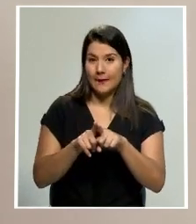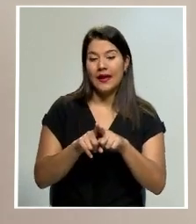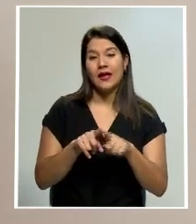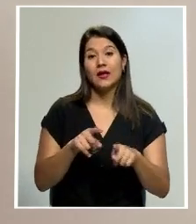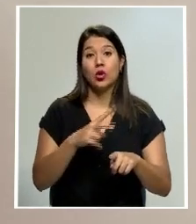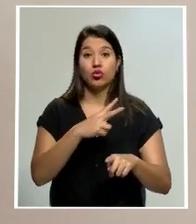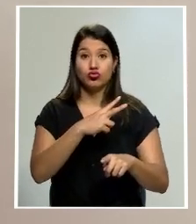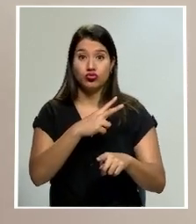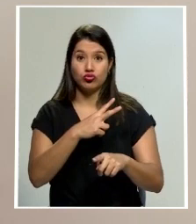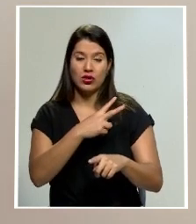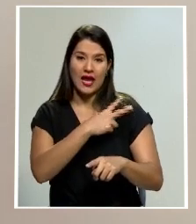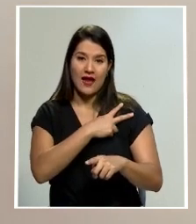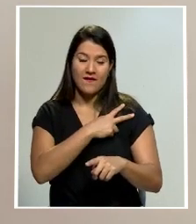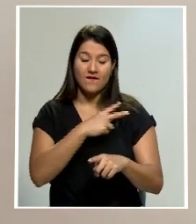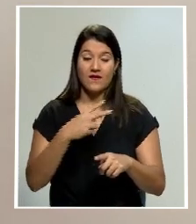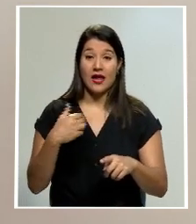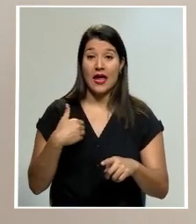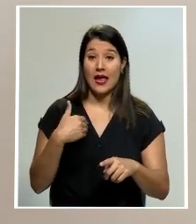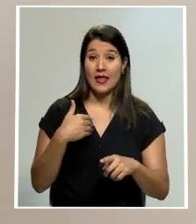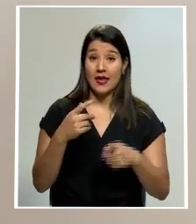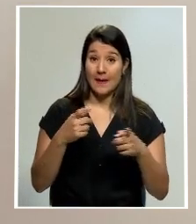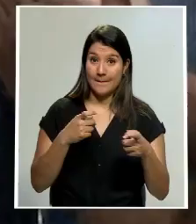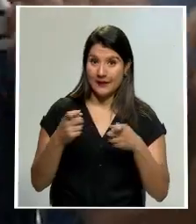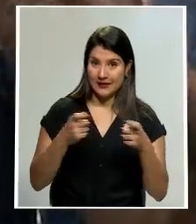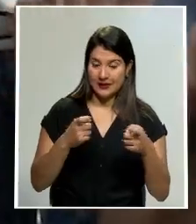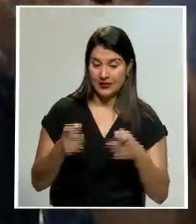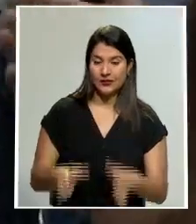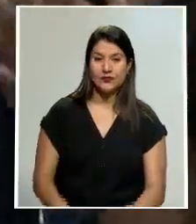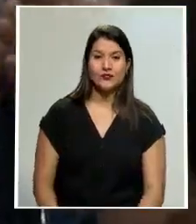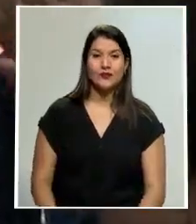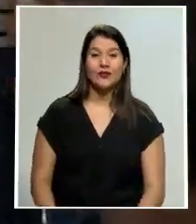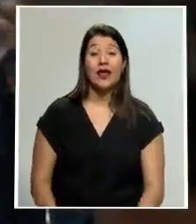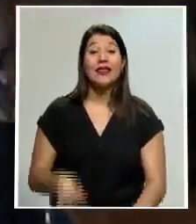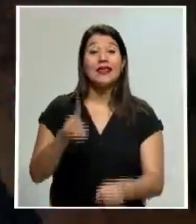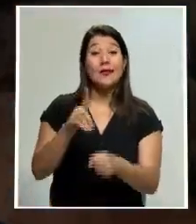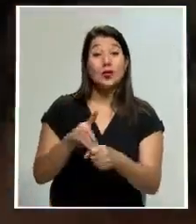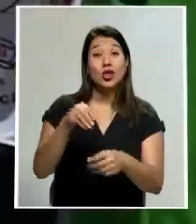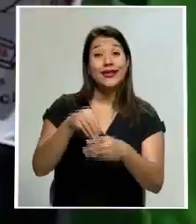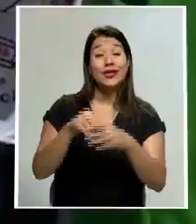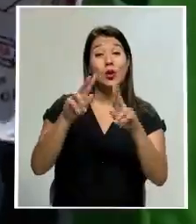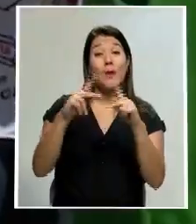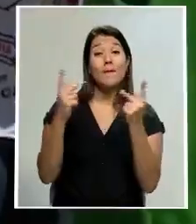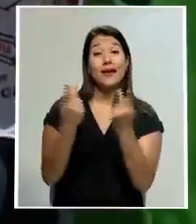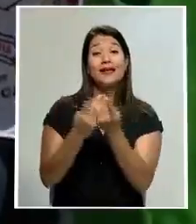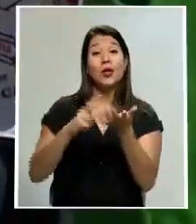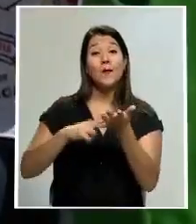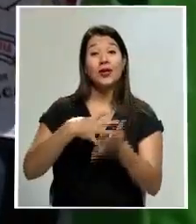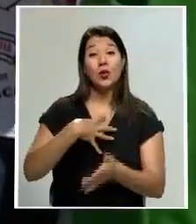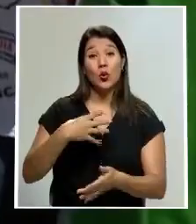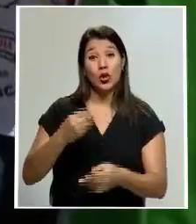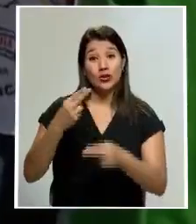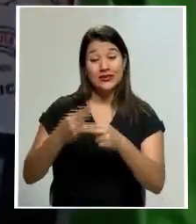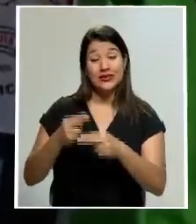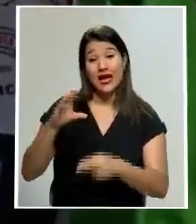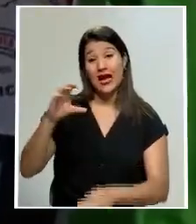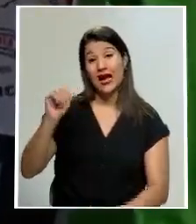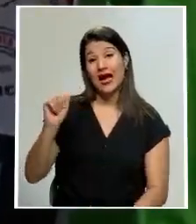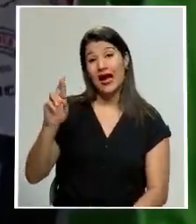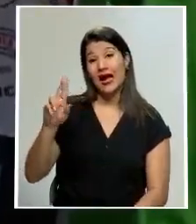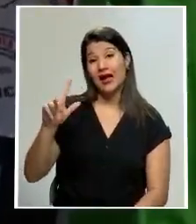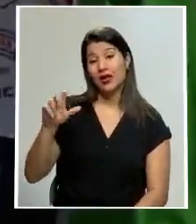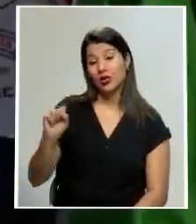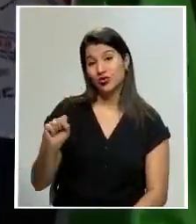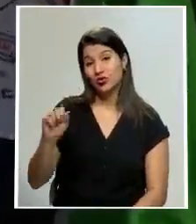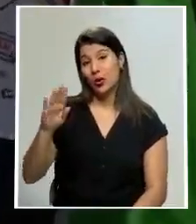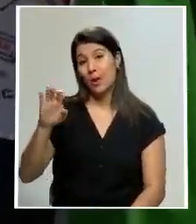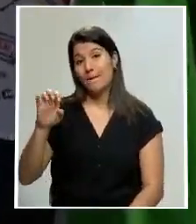administración que agotan la vía administrativa. El diputado de Liberación Nacional, Carlos Ricardo Benavides, explicó que la ley